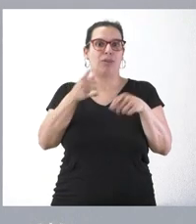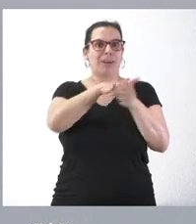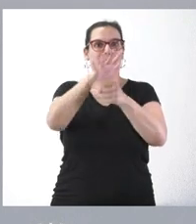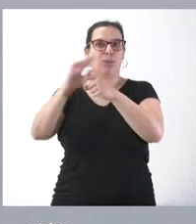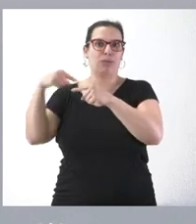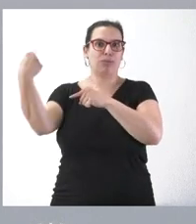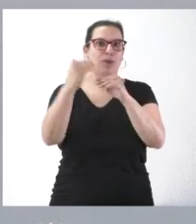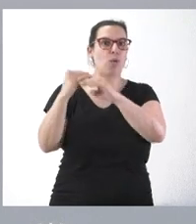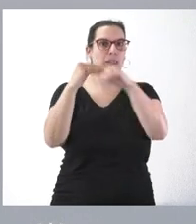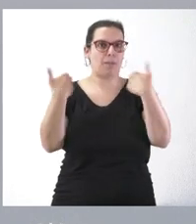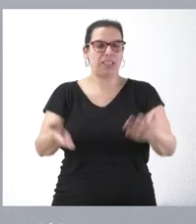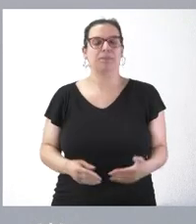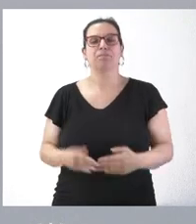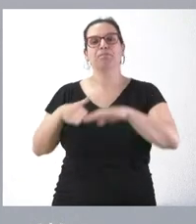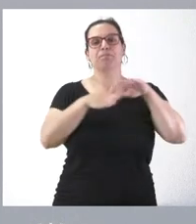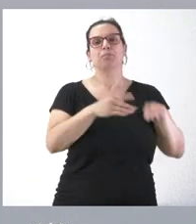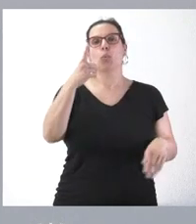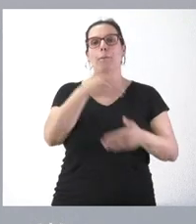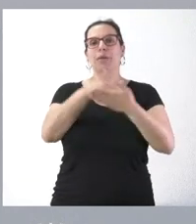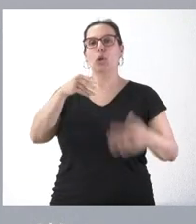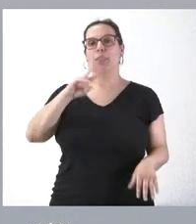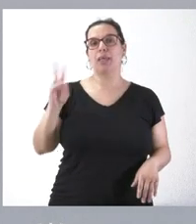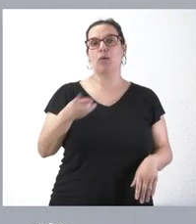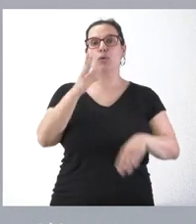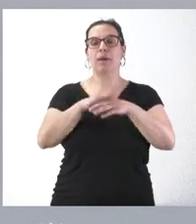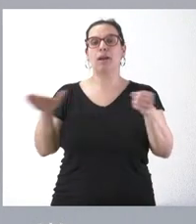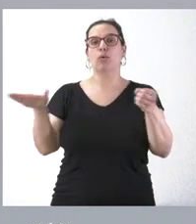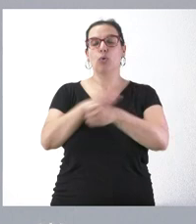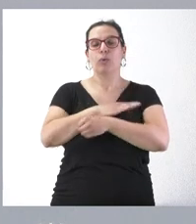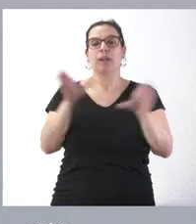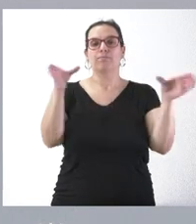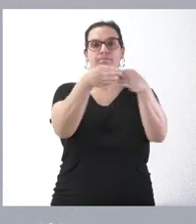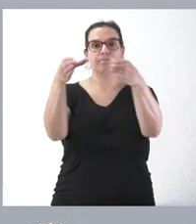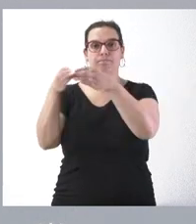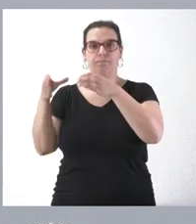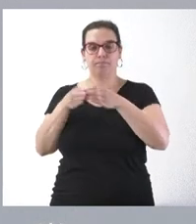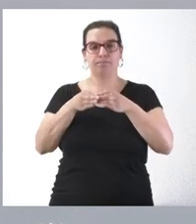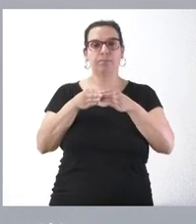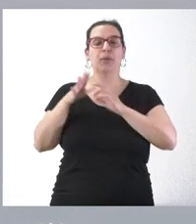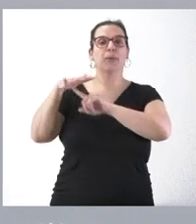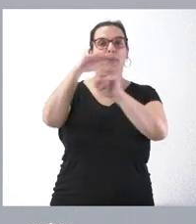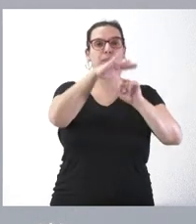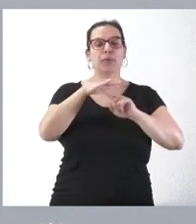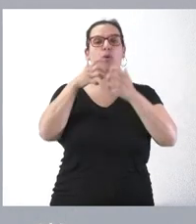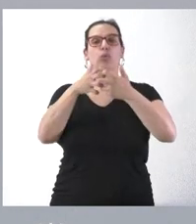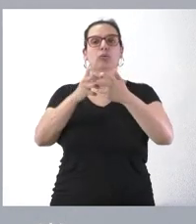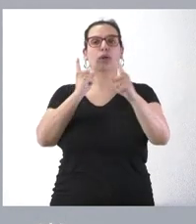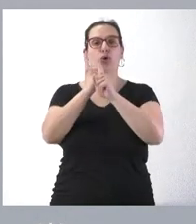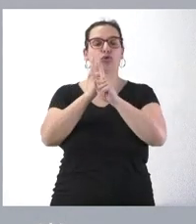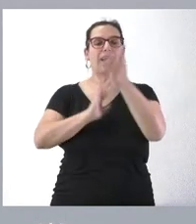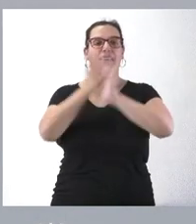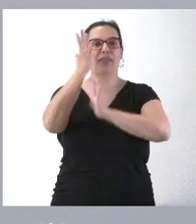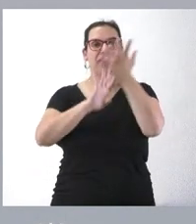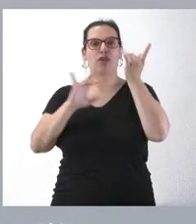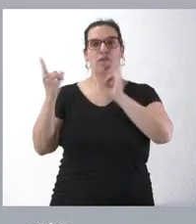de la vida. Un millón de euros para financiar las cuadrillas élitransportadas en la lucha integral contra incendios forestales,